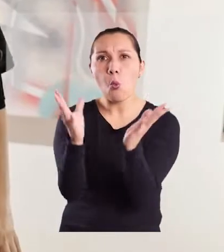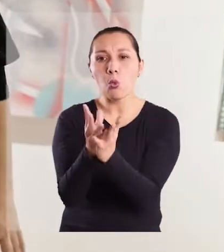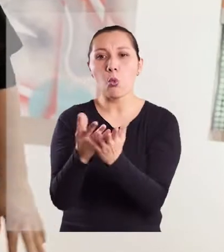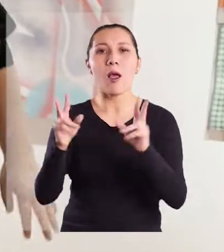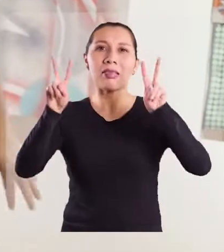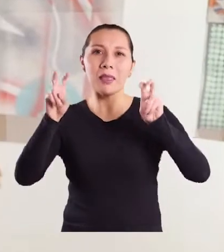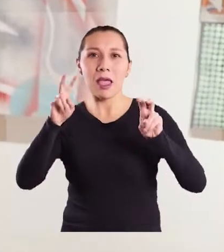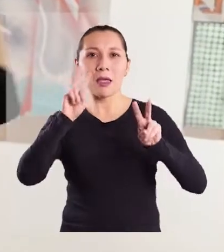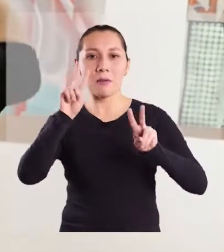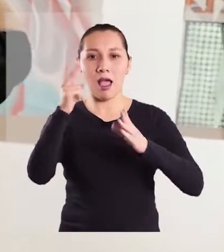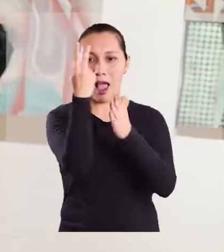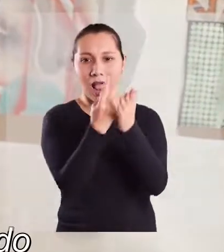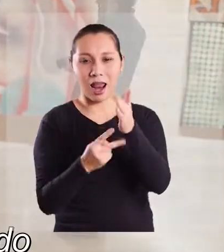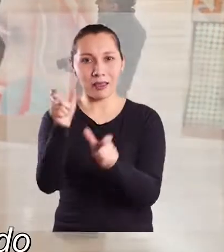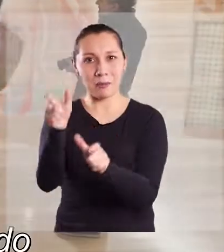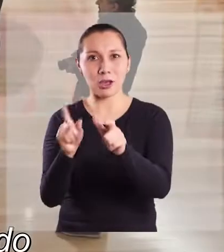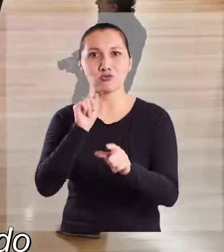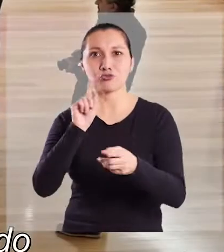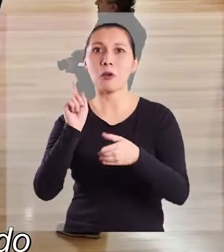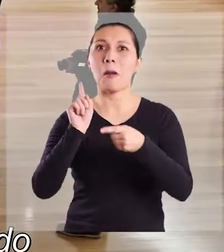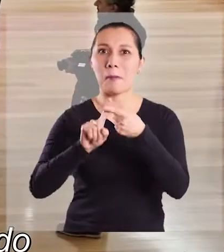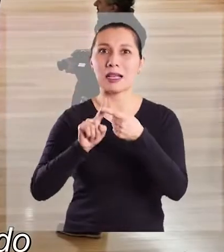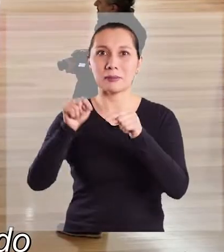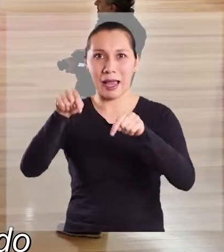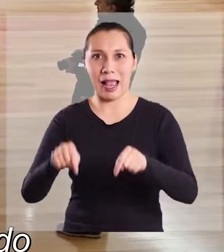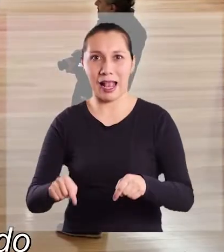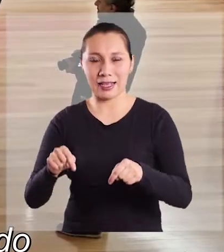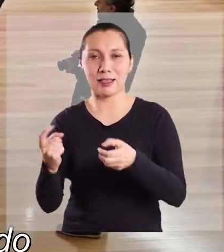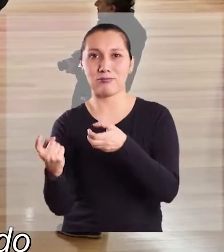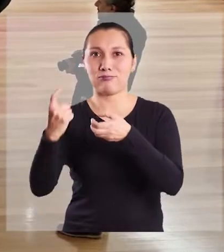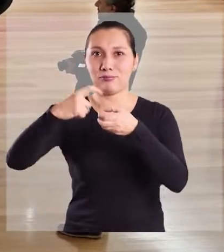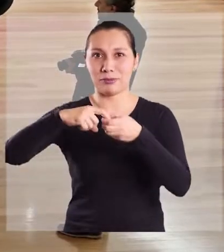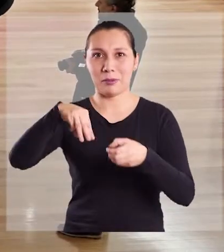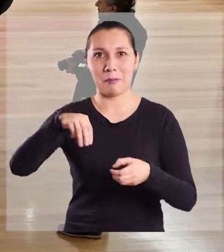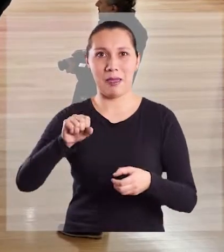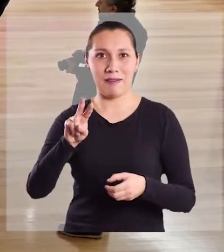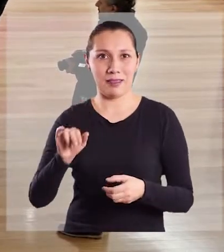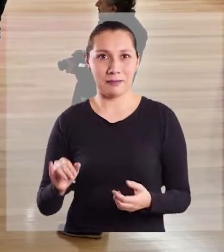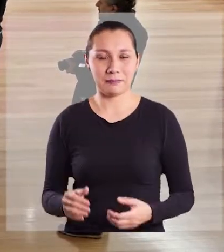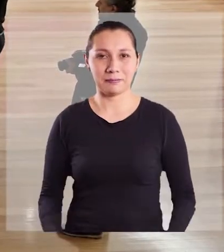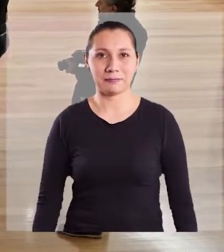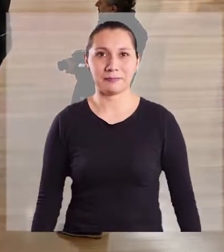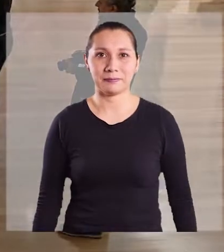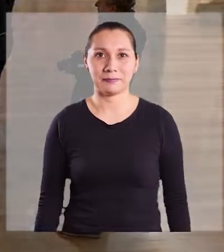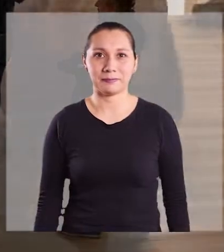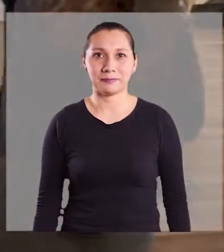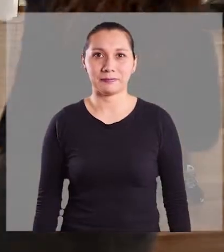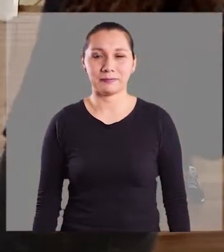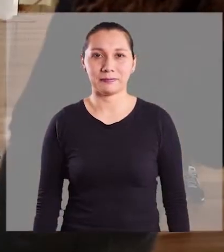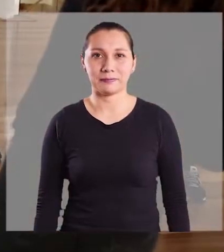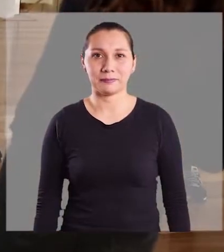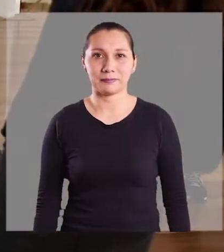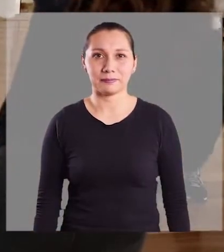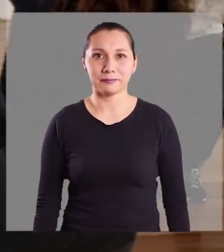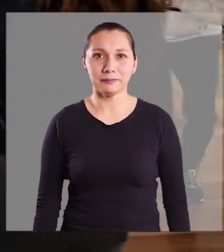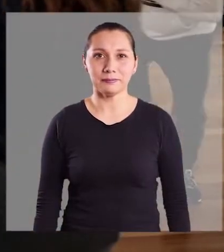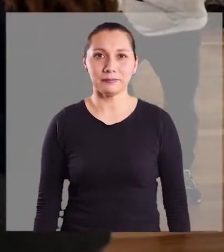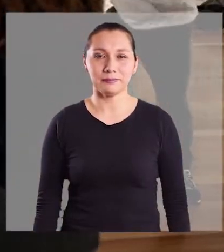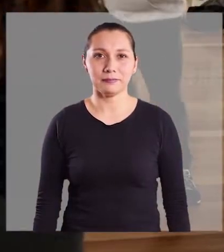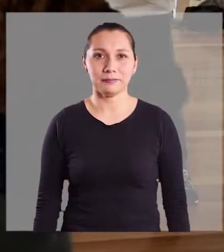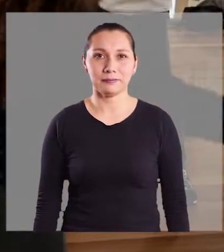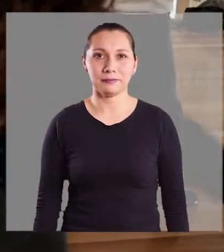tenemos desde la mirada artística de las personas que están participando en este centro creativo. Imágenes del grupo de artistas en Taller de Danza Teatro.